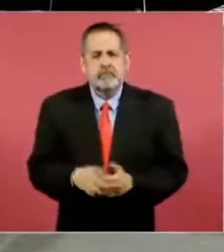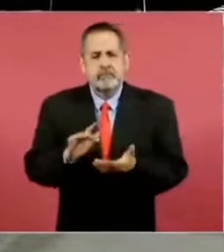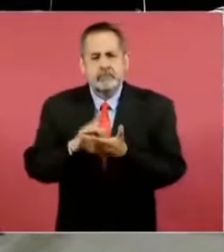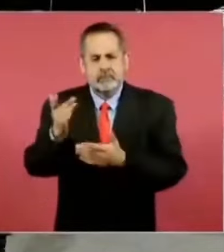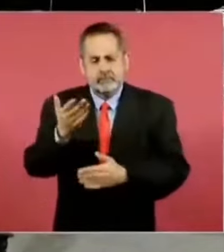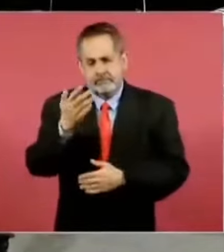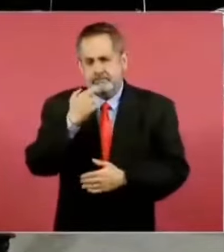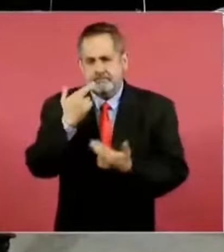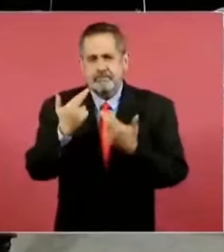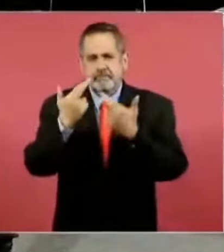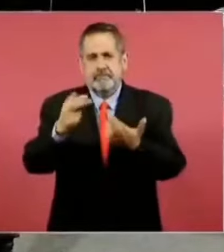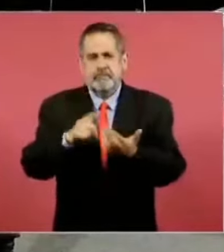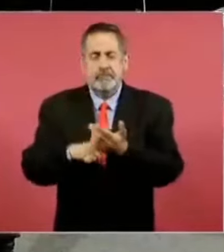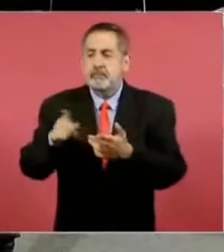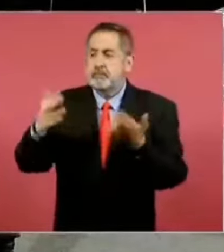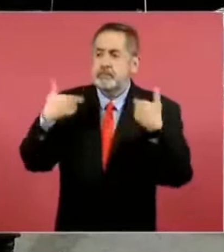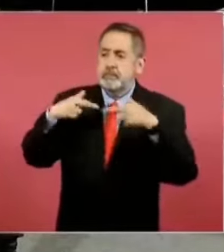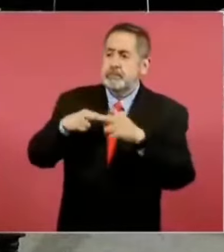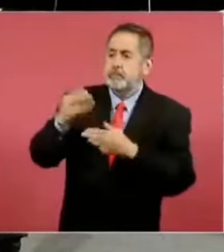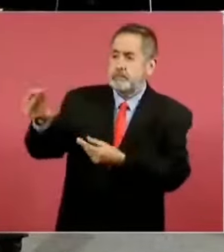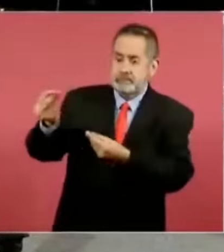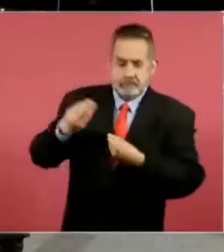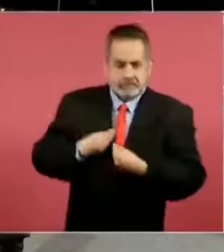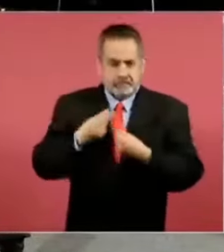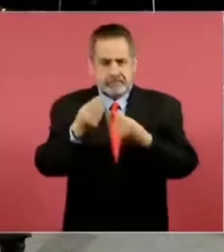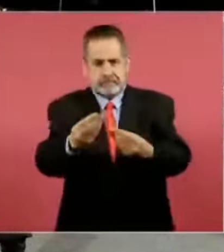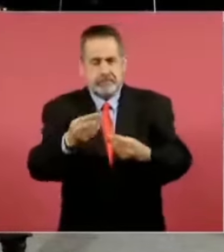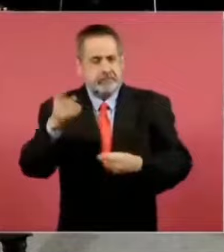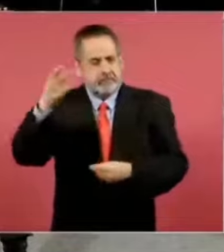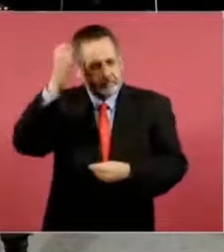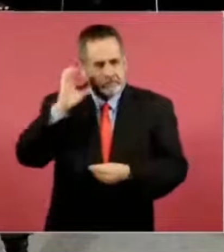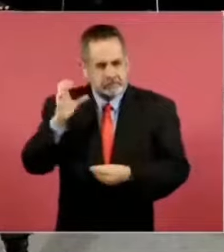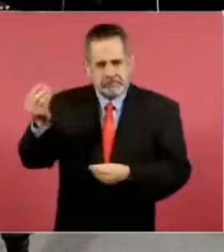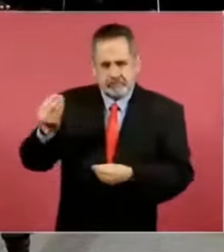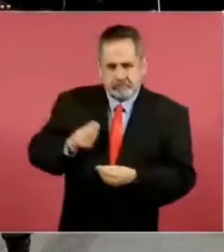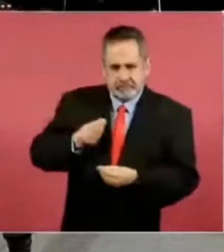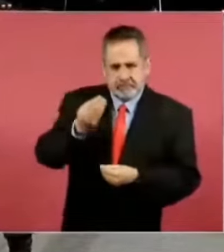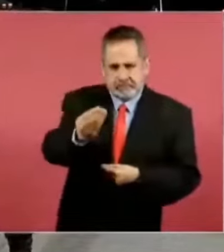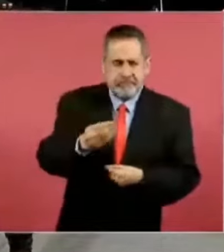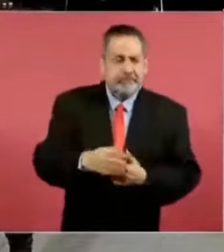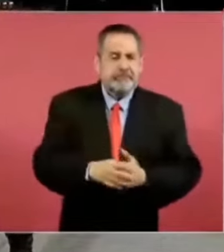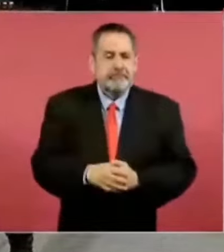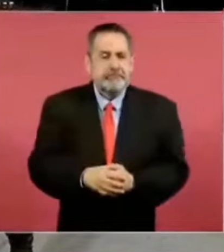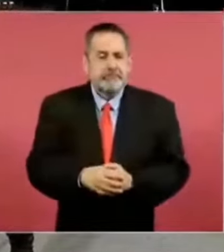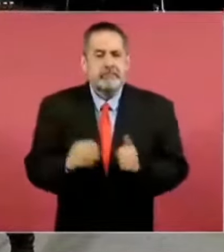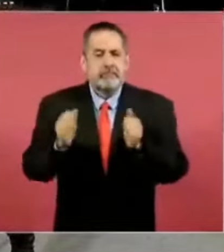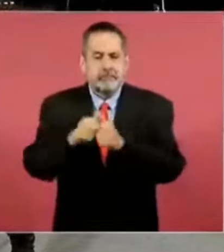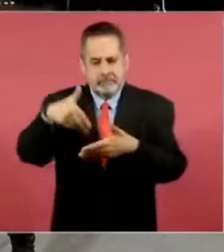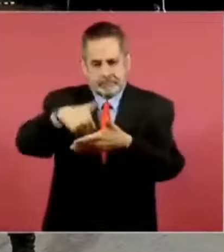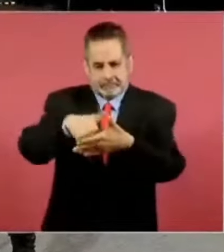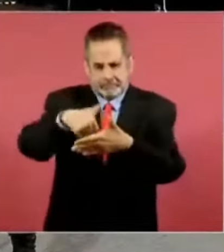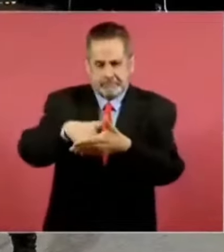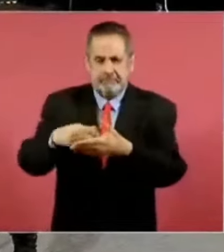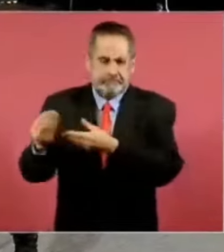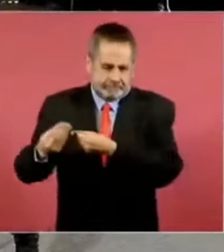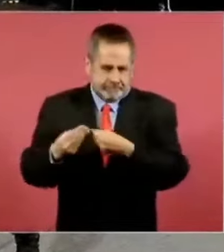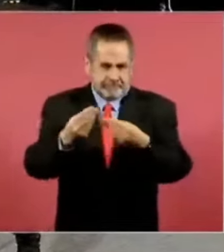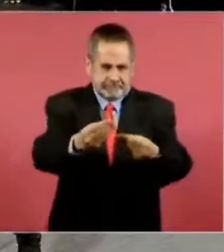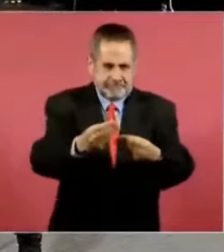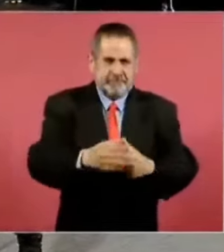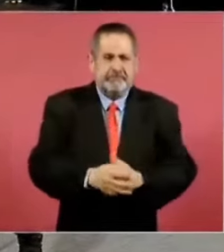este regalo que le manda una maestra de Coahuila, junto con este sobre y